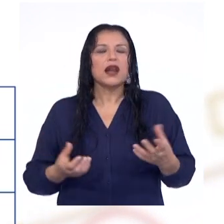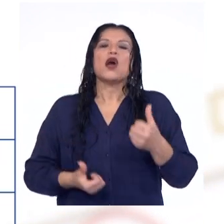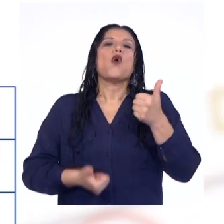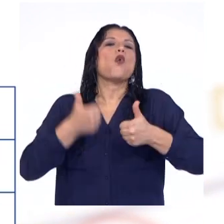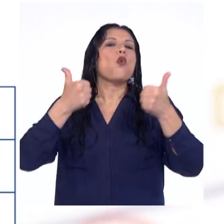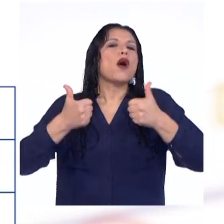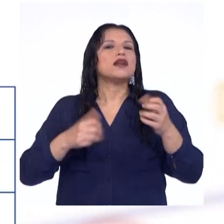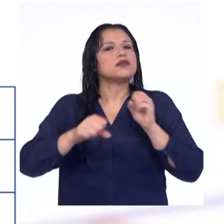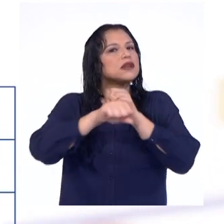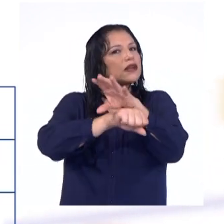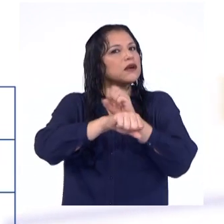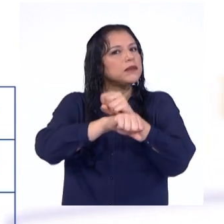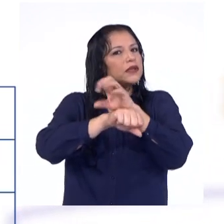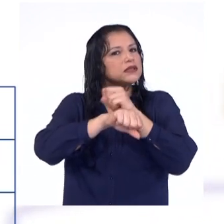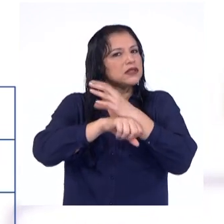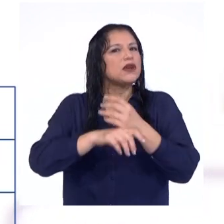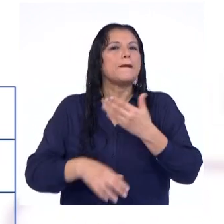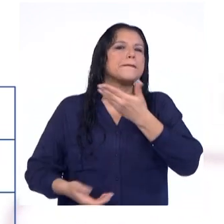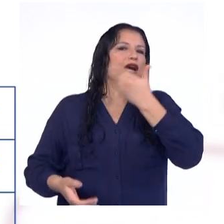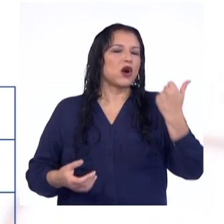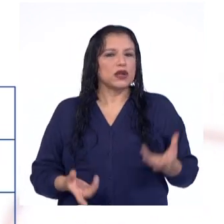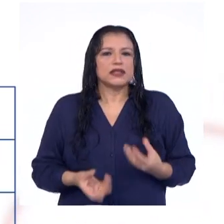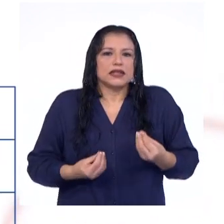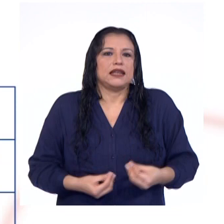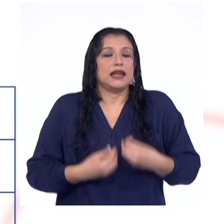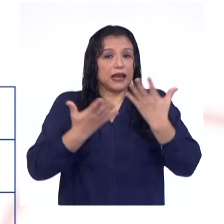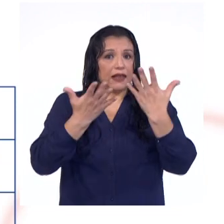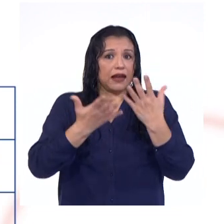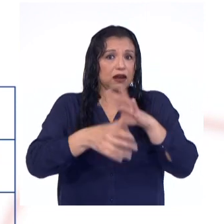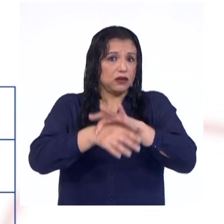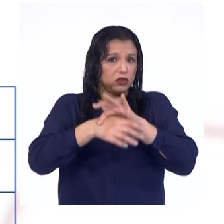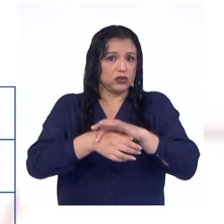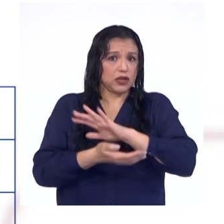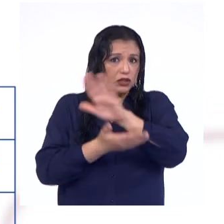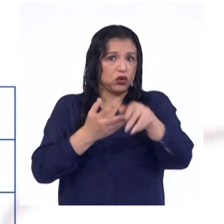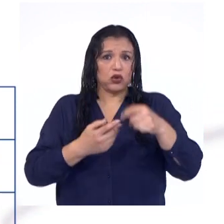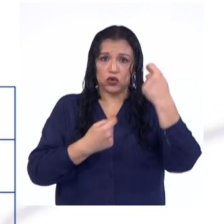¿cuáles son las recomendaciones más apropiadas que deberá brindar a los turistas?